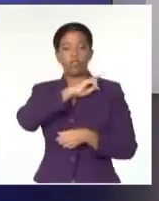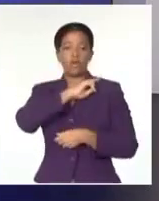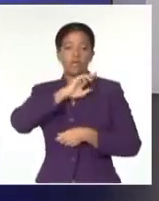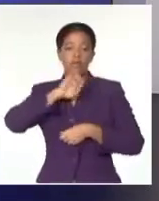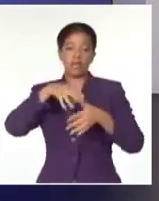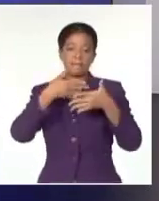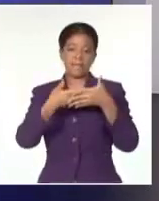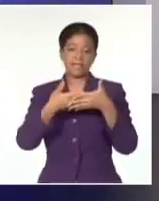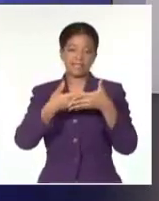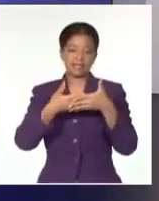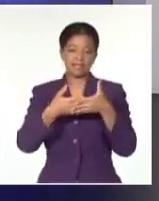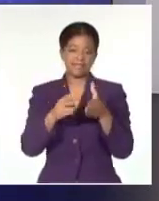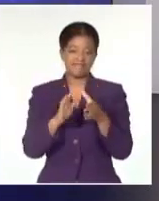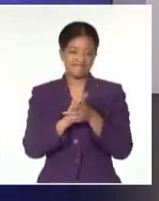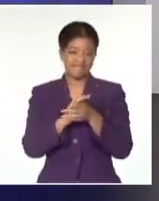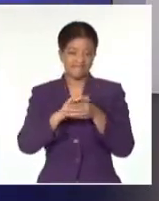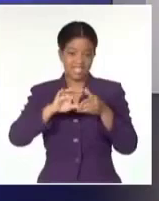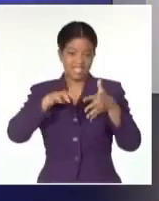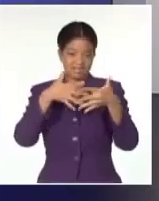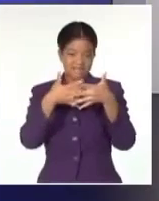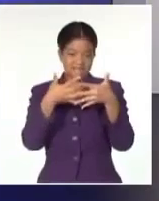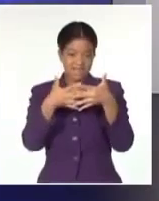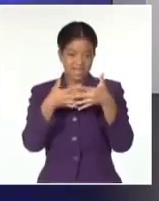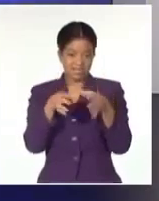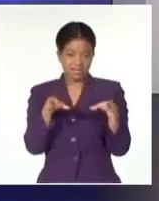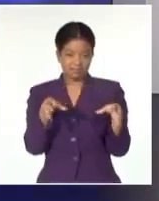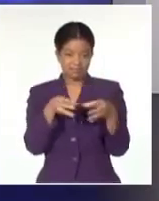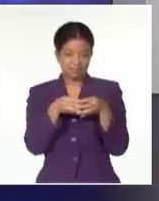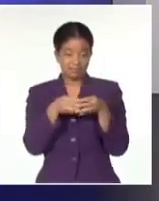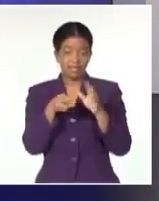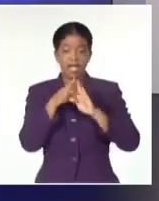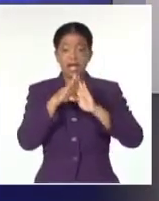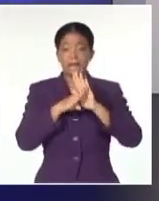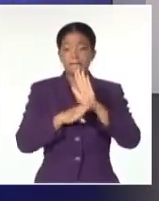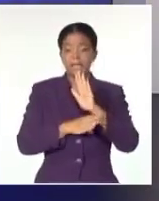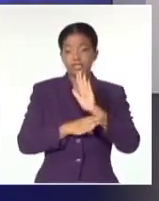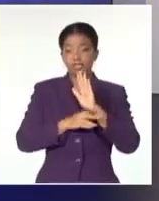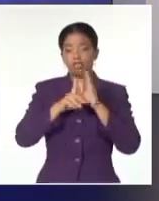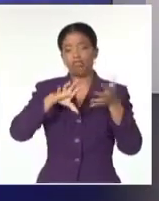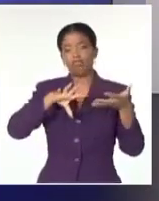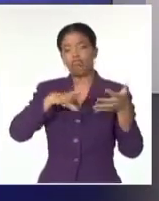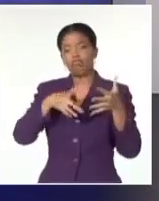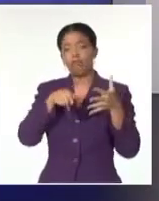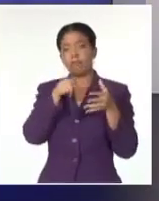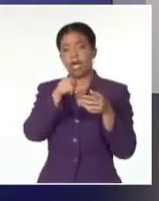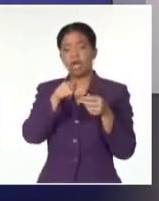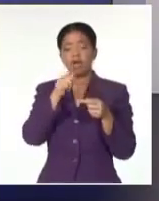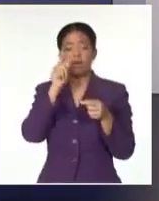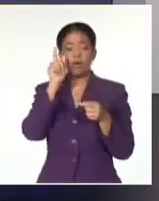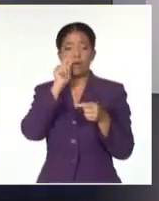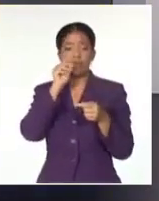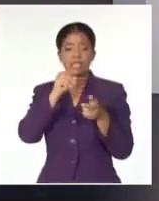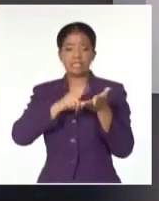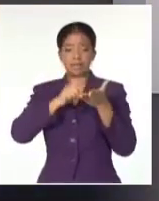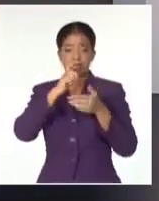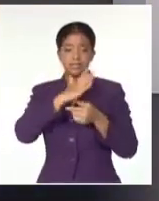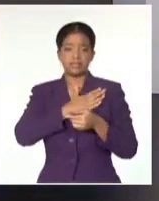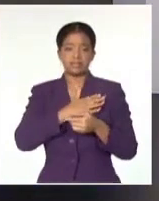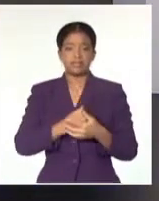Métodos pacíficos para derrocar al gobierno cubano. Esa es la lección que pretendió dar el veterano terrorista.